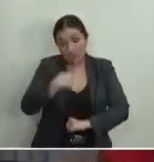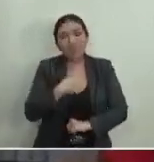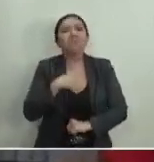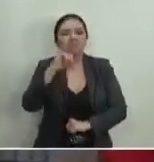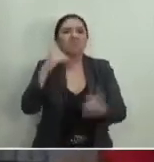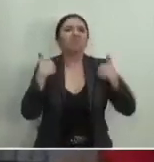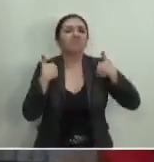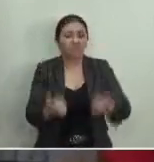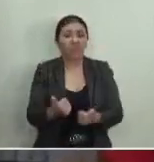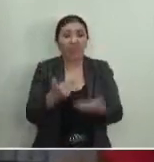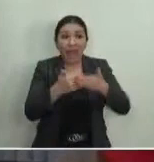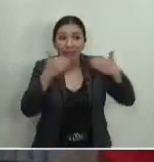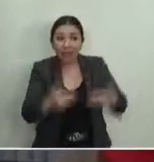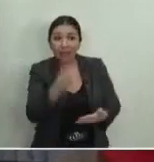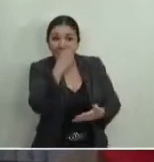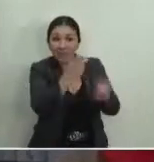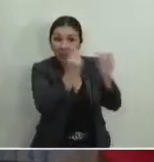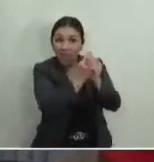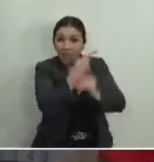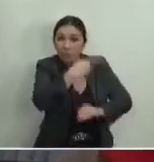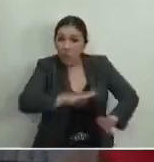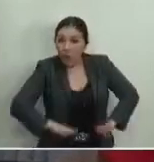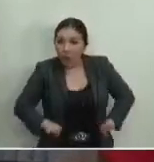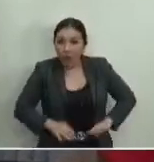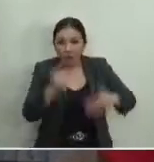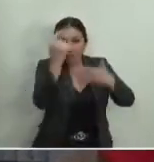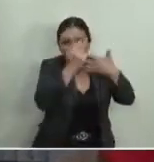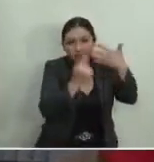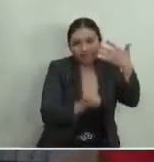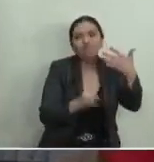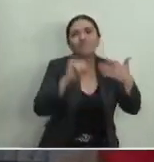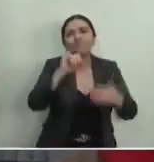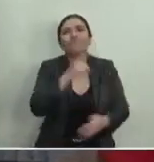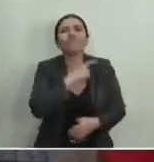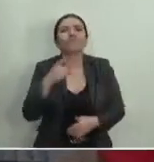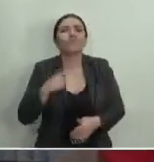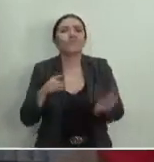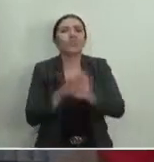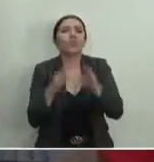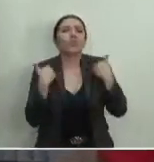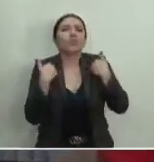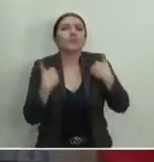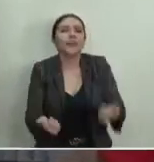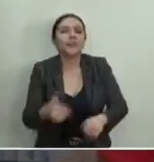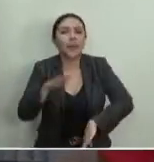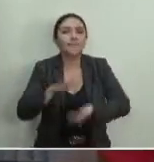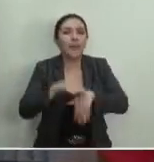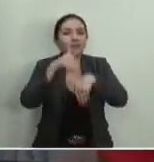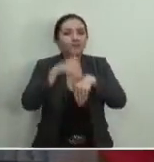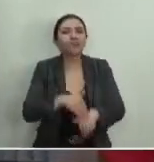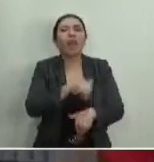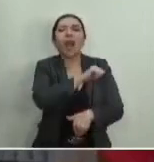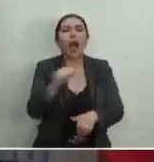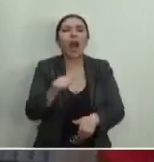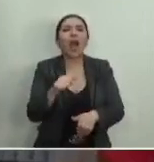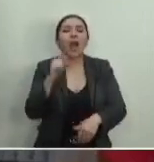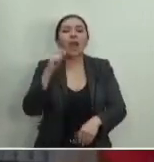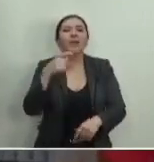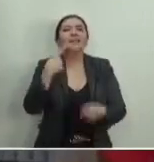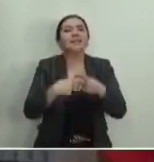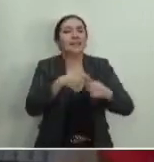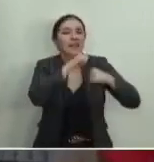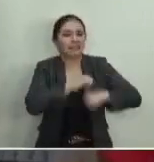convencido que en este caso, por sus condiciones específicas, tendríamos que estar en la lógica de asunción de jurisdicción,